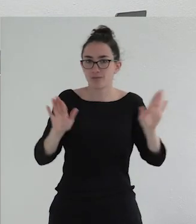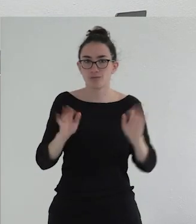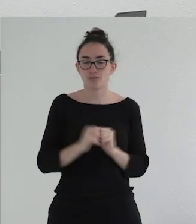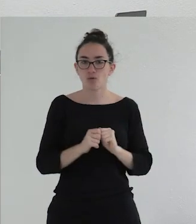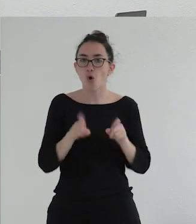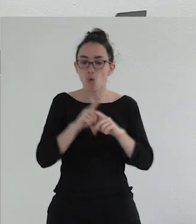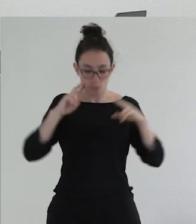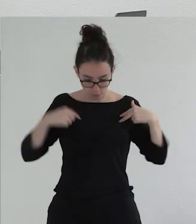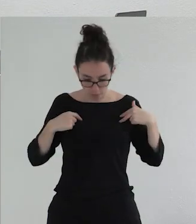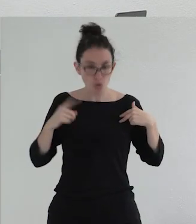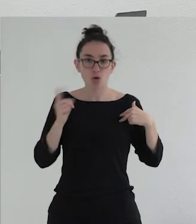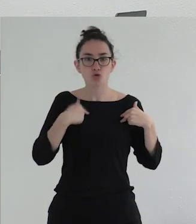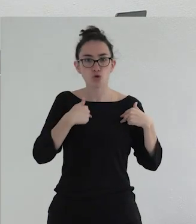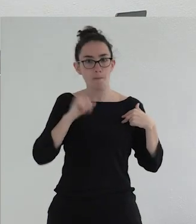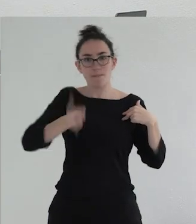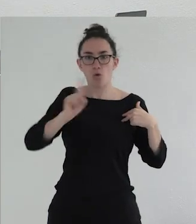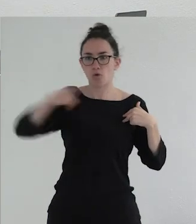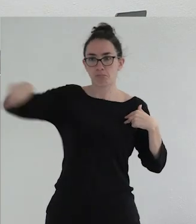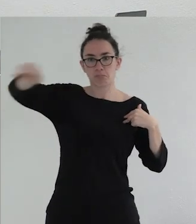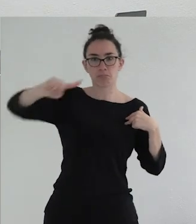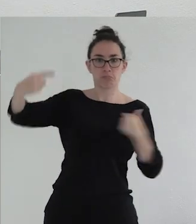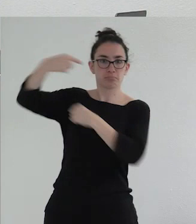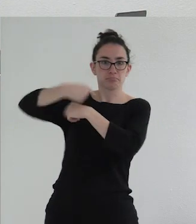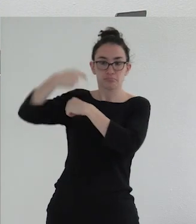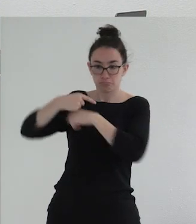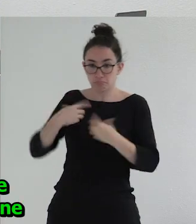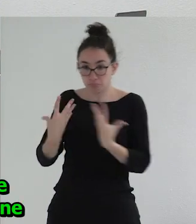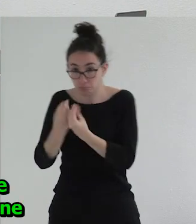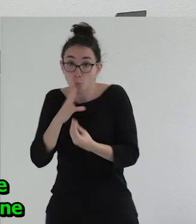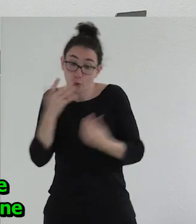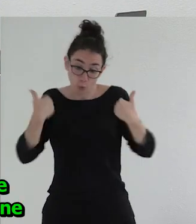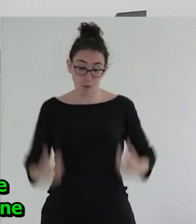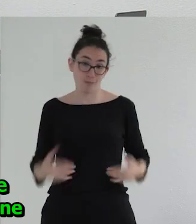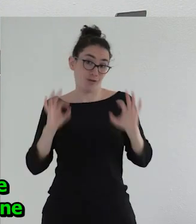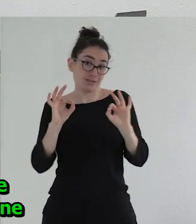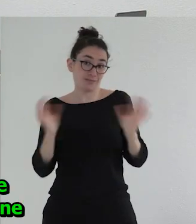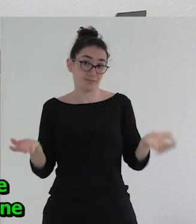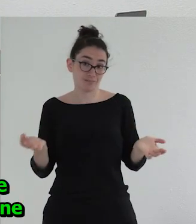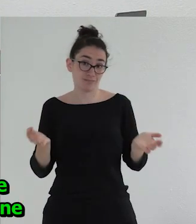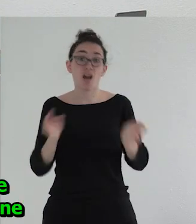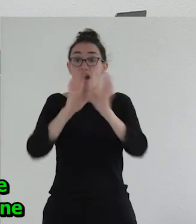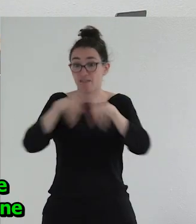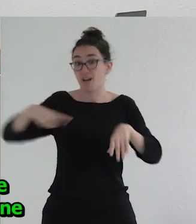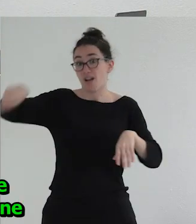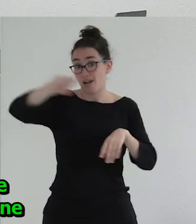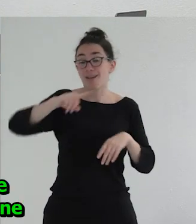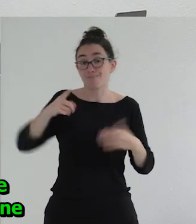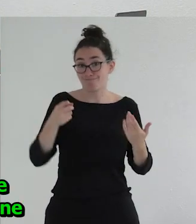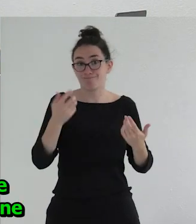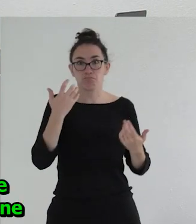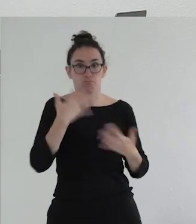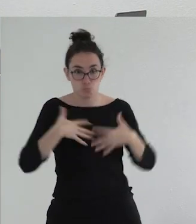primera persona. Hay una atribución normativa de la identidad que te toca en función de un cuerpo. Bueno, pues no debería sorprender a nadie que a veces esa atribución